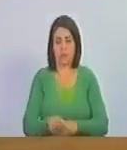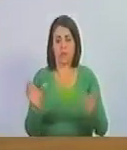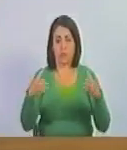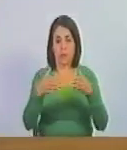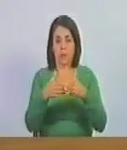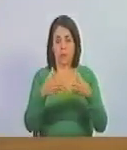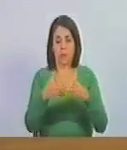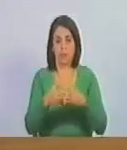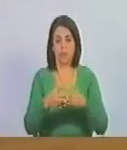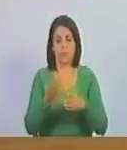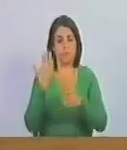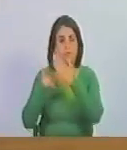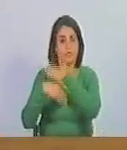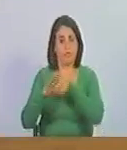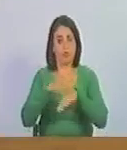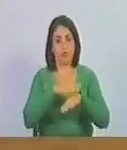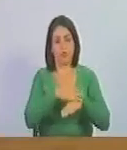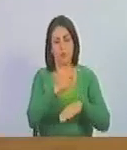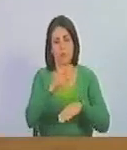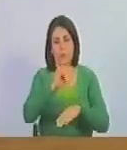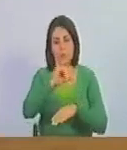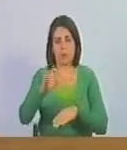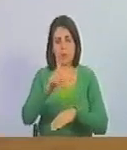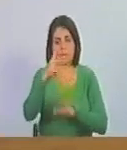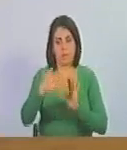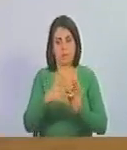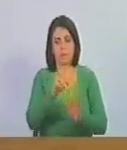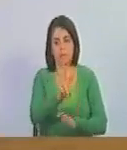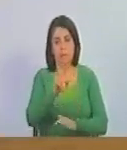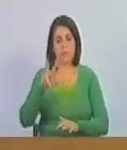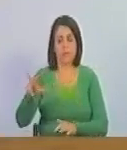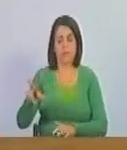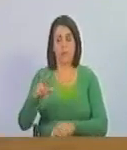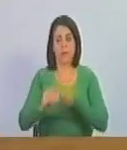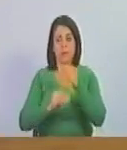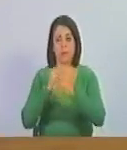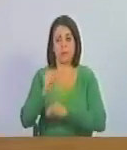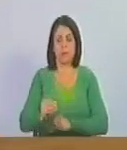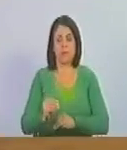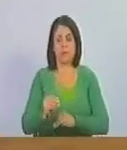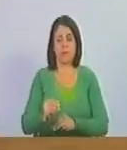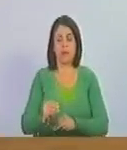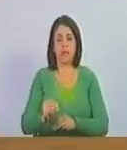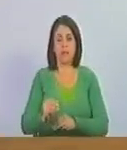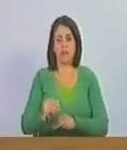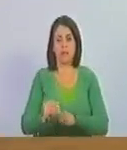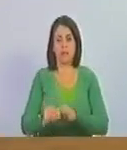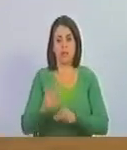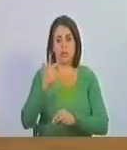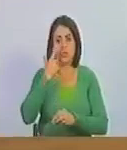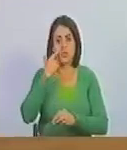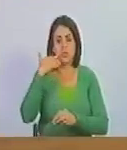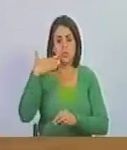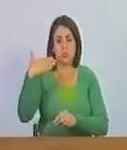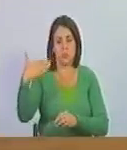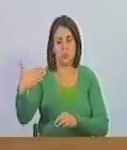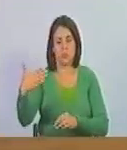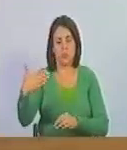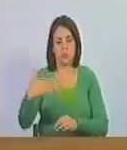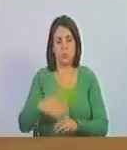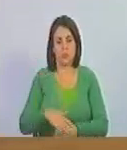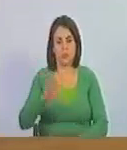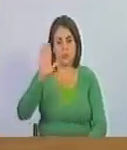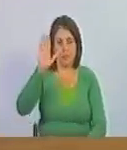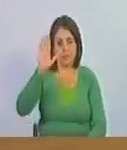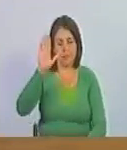sesión ordinaria del jueves 20 de julio del 2023, sírvanse a firmarlo con la